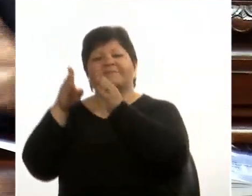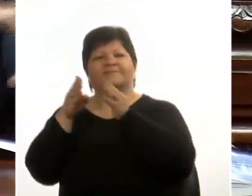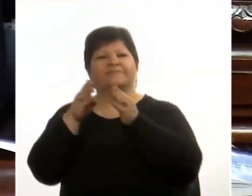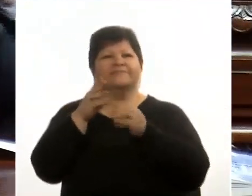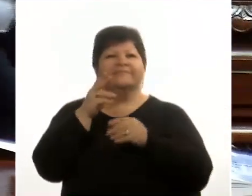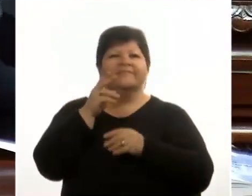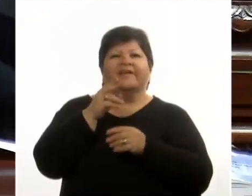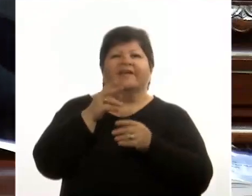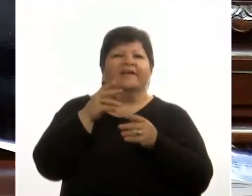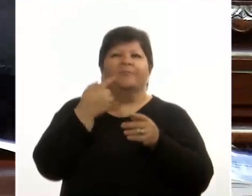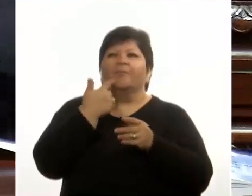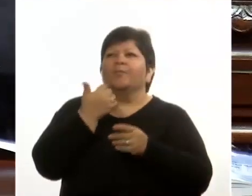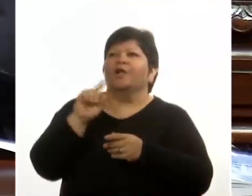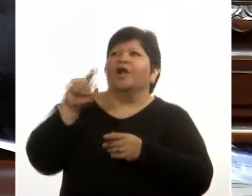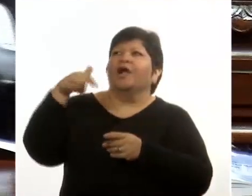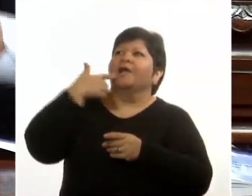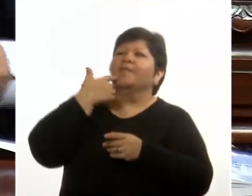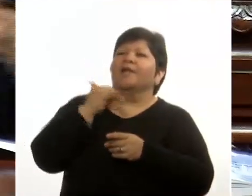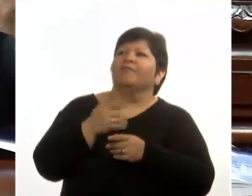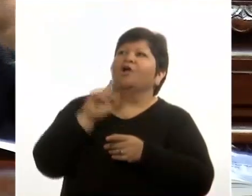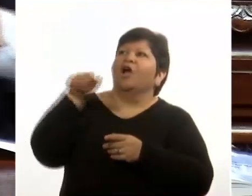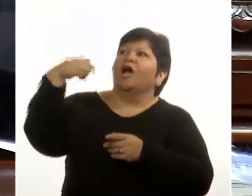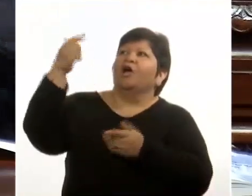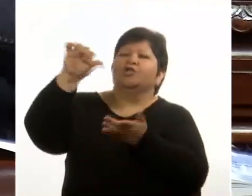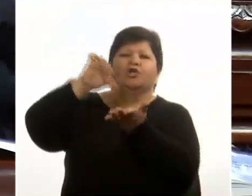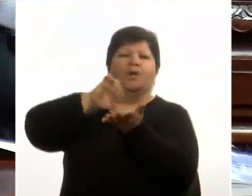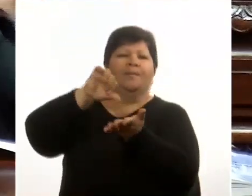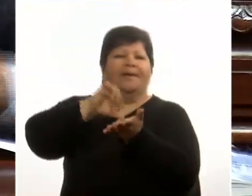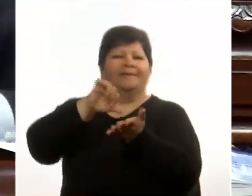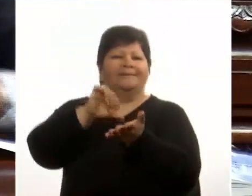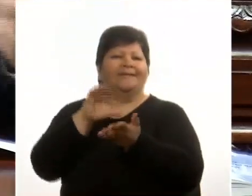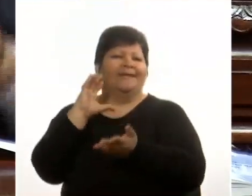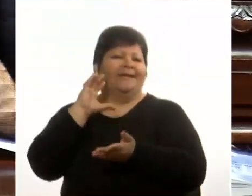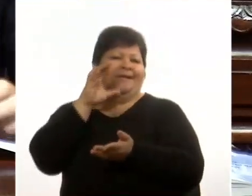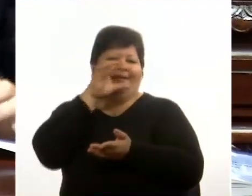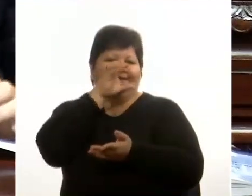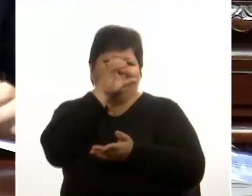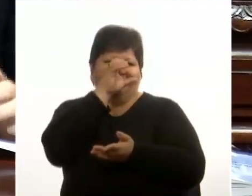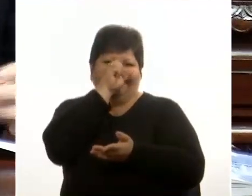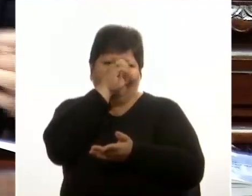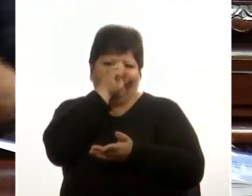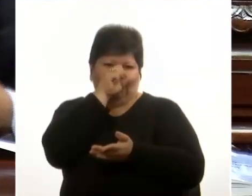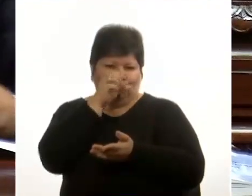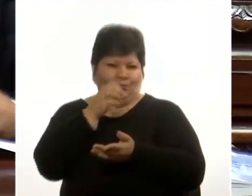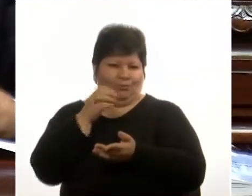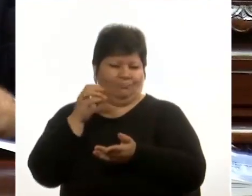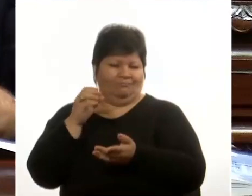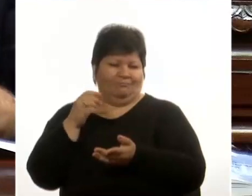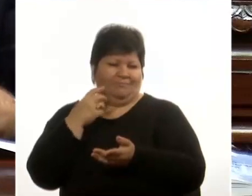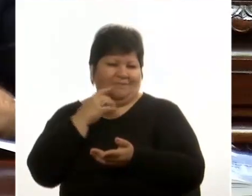otro país, ve esas naranjas, ese citrus chileno con un color formidable y el uruguayo con manchas.